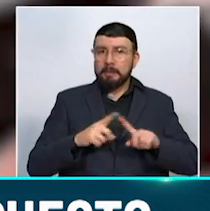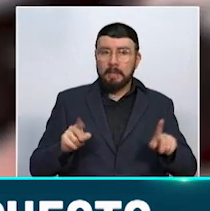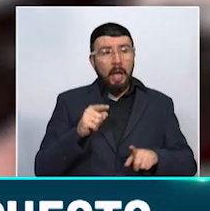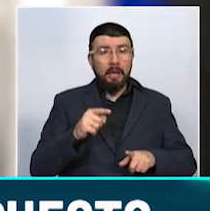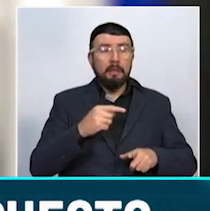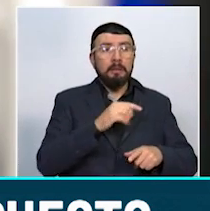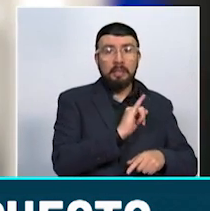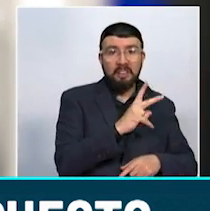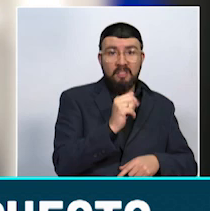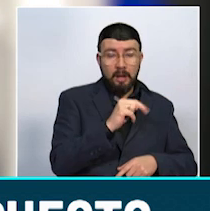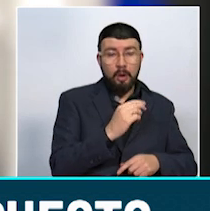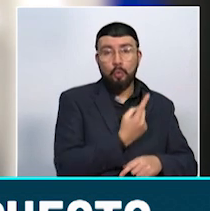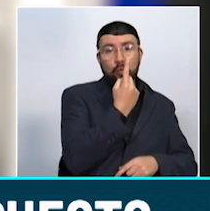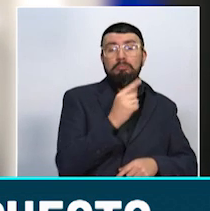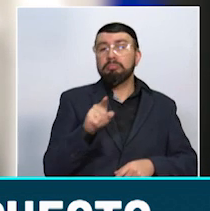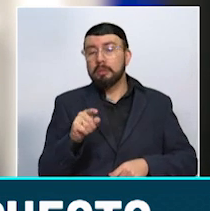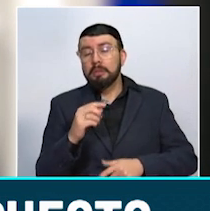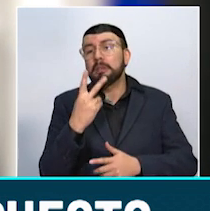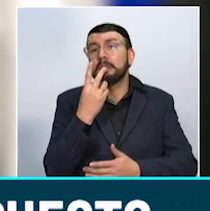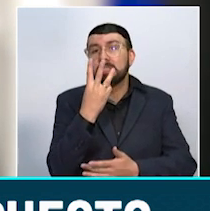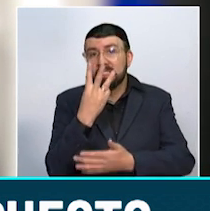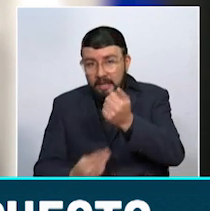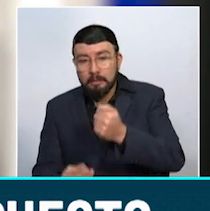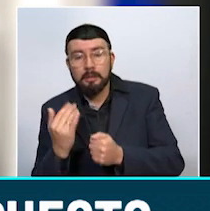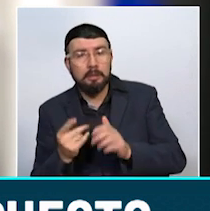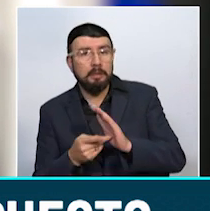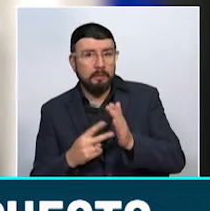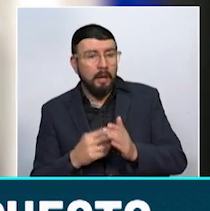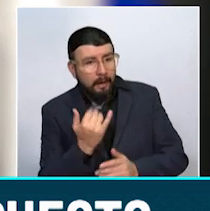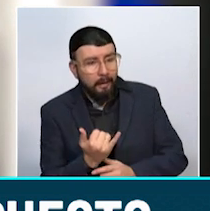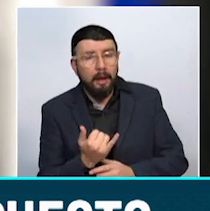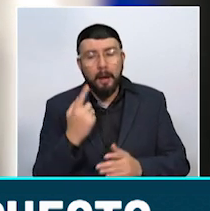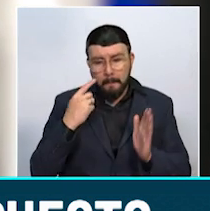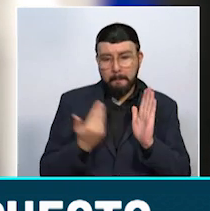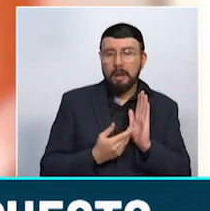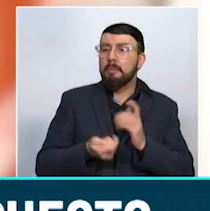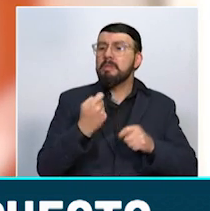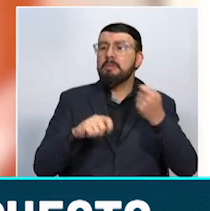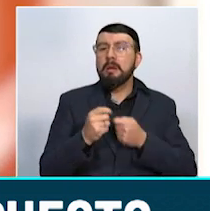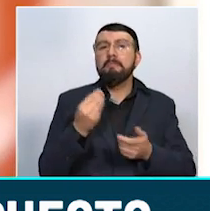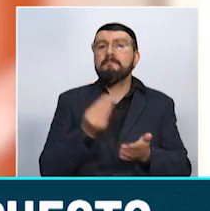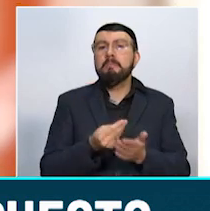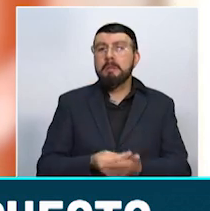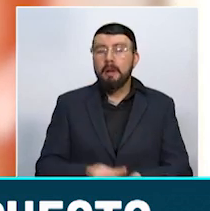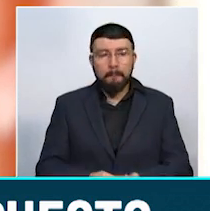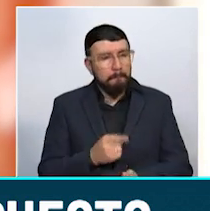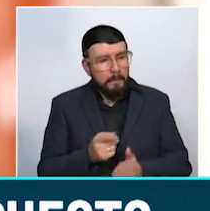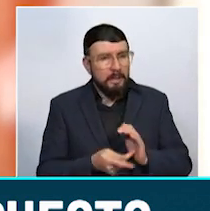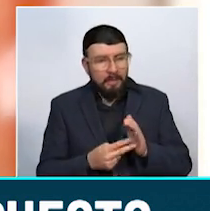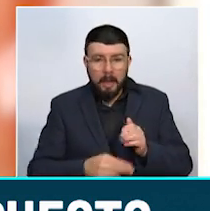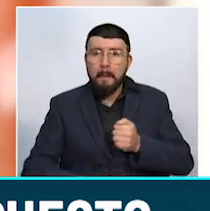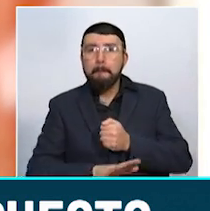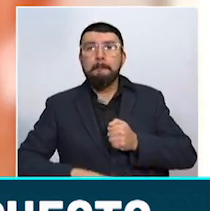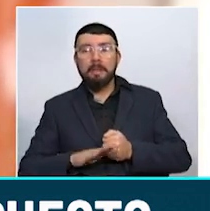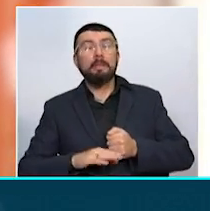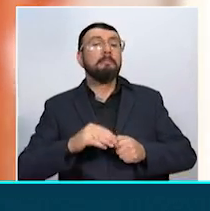monofásico y otro a plurifásico, de tal modo que se ve reflejado en las facturas de venta que se expiden, las cuales serán la base de las declaraciones